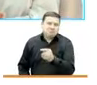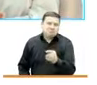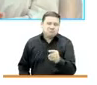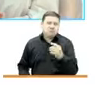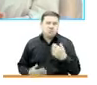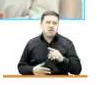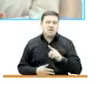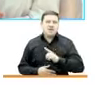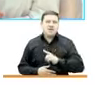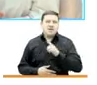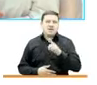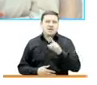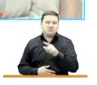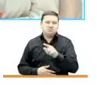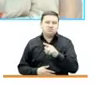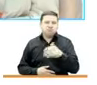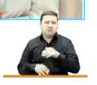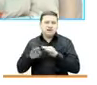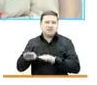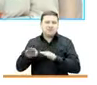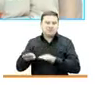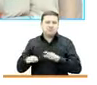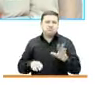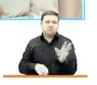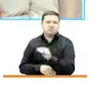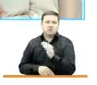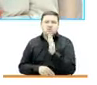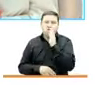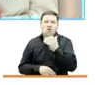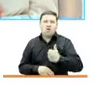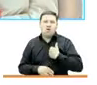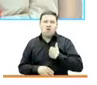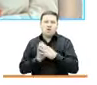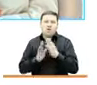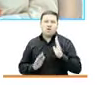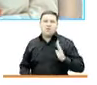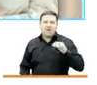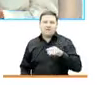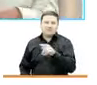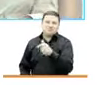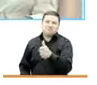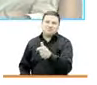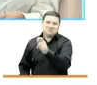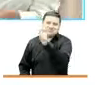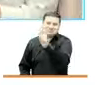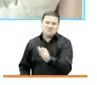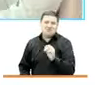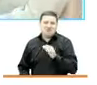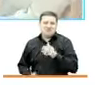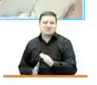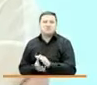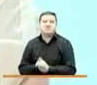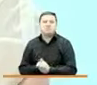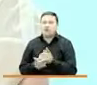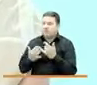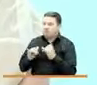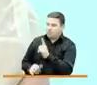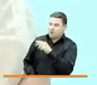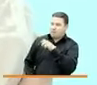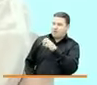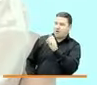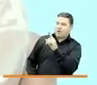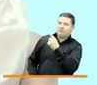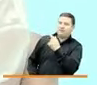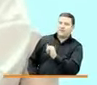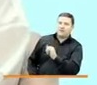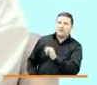liderazgo que tienes y por ser un referente para los otros jóvenes de Buenaventura, porque lo eres. Y voy a terminar, Paola, con